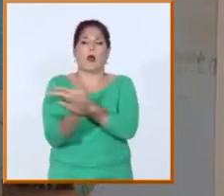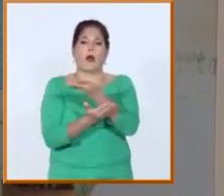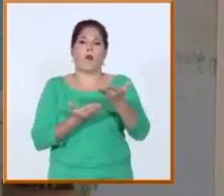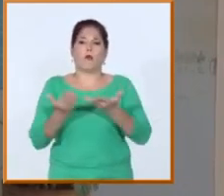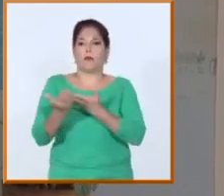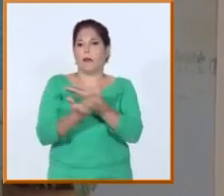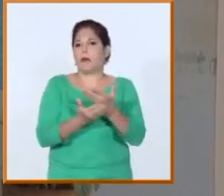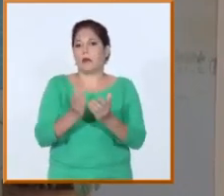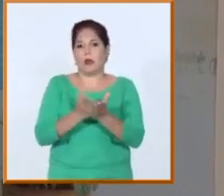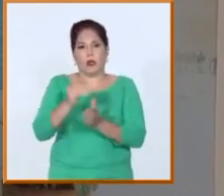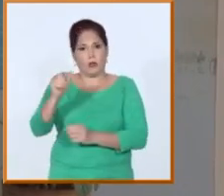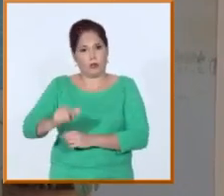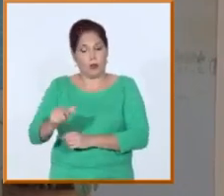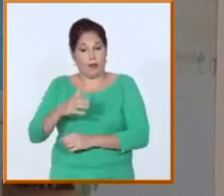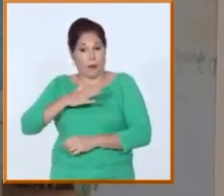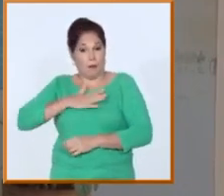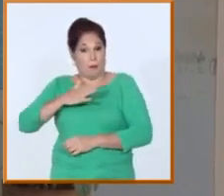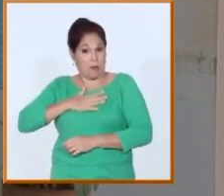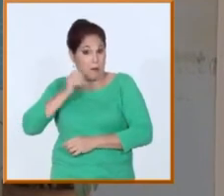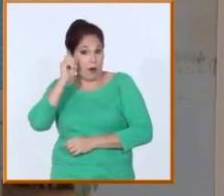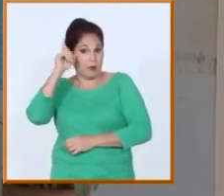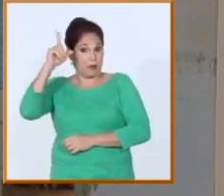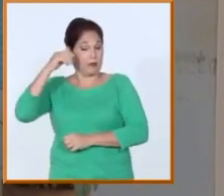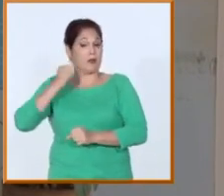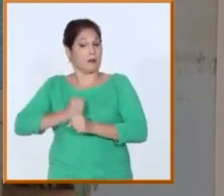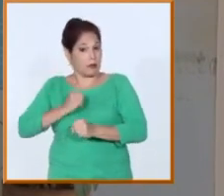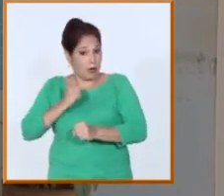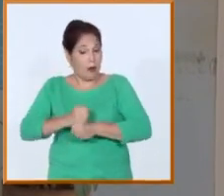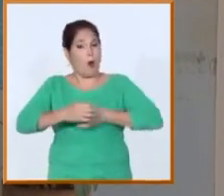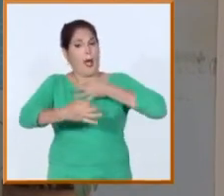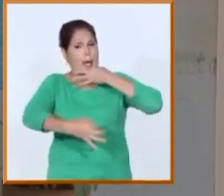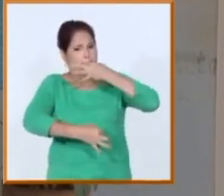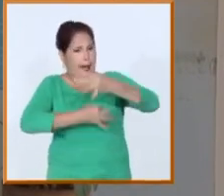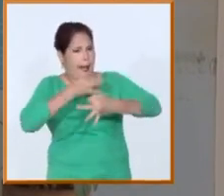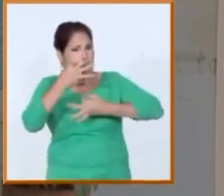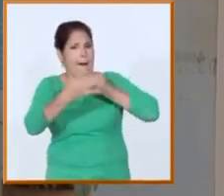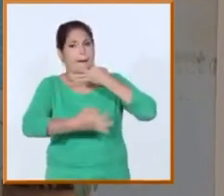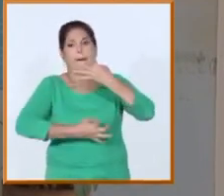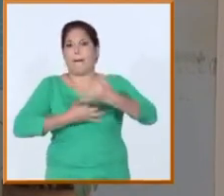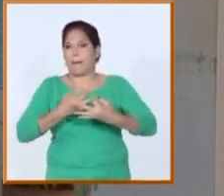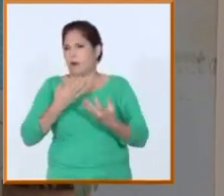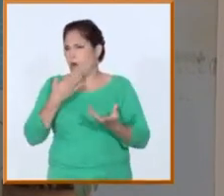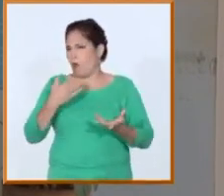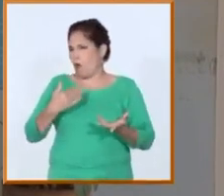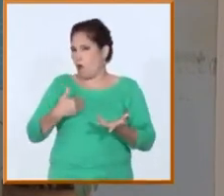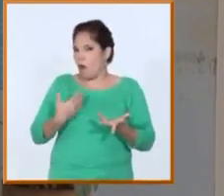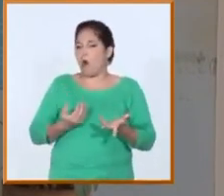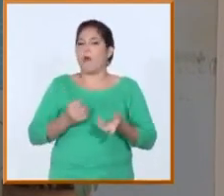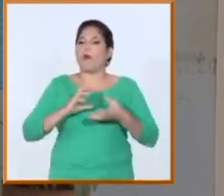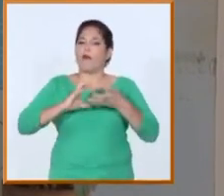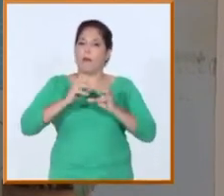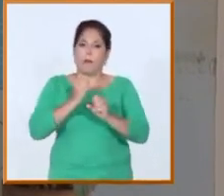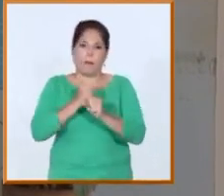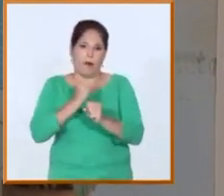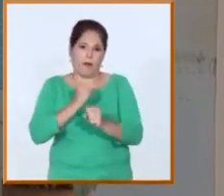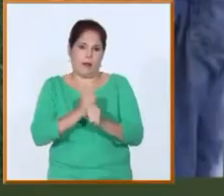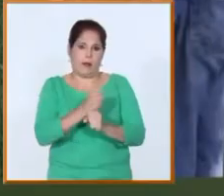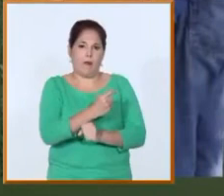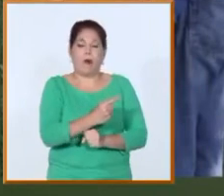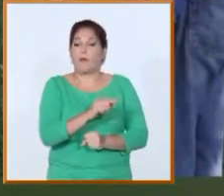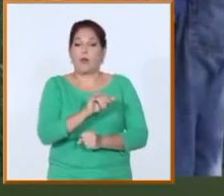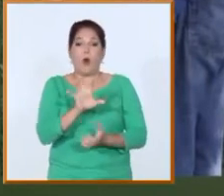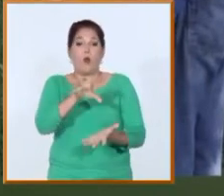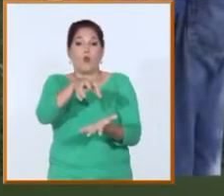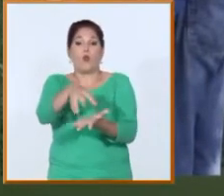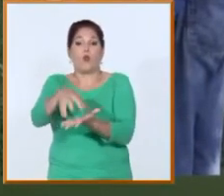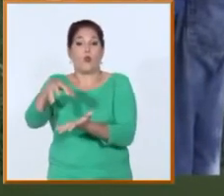estudiantes dentro de su propia experiencia pudo en primera persona poder disfrutar nuevamente de algunos de los lugares históricos de